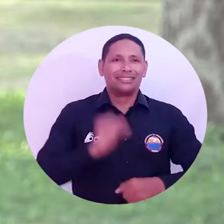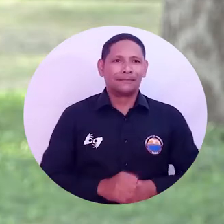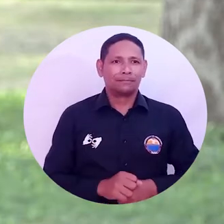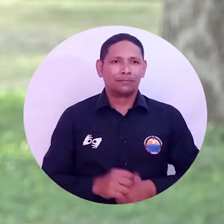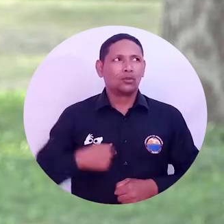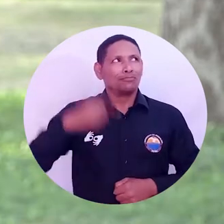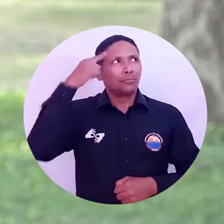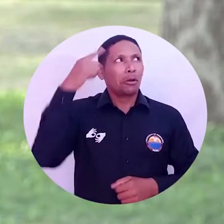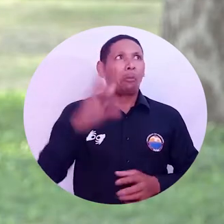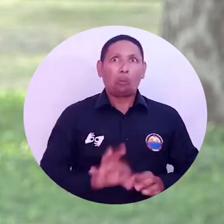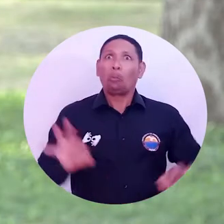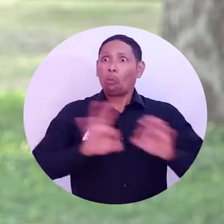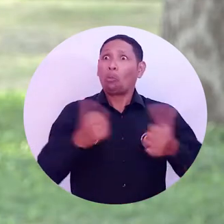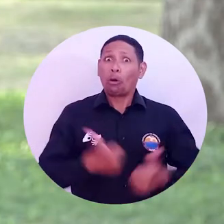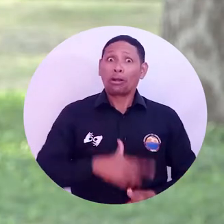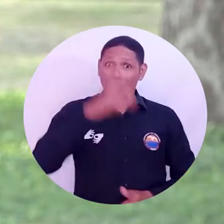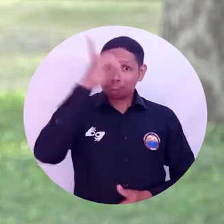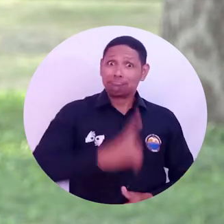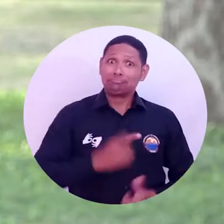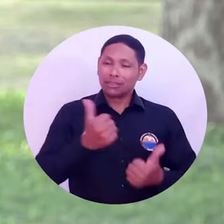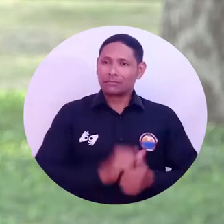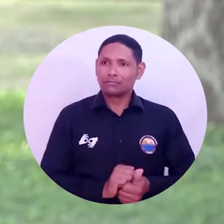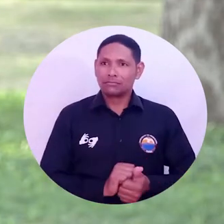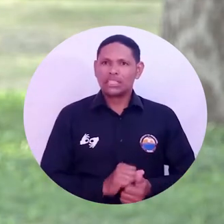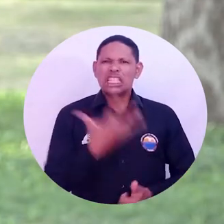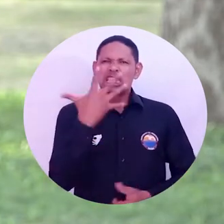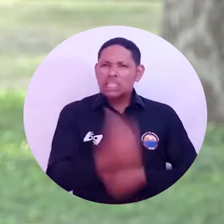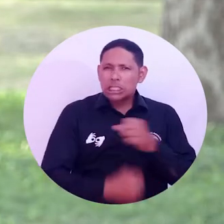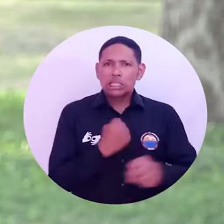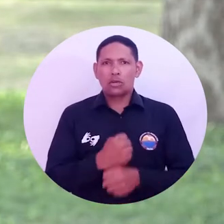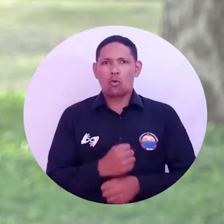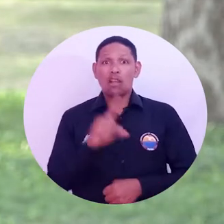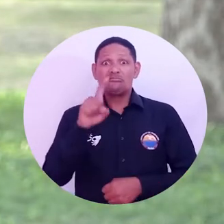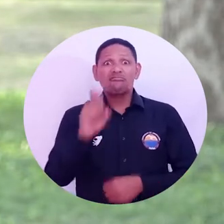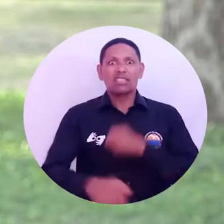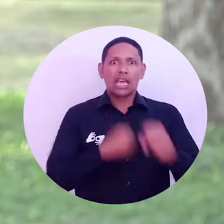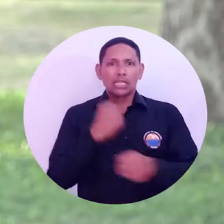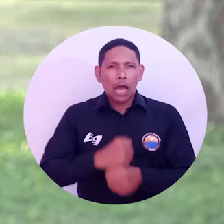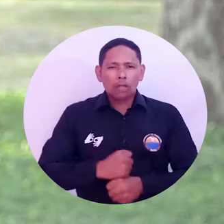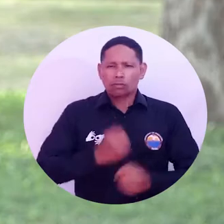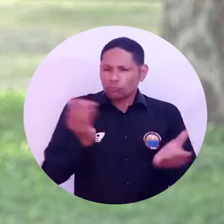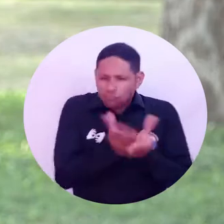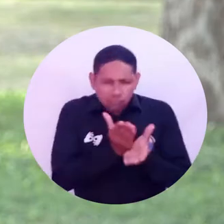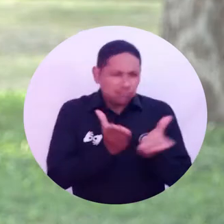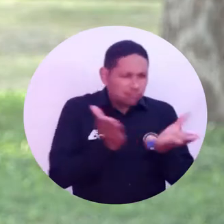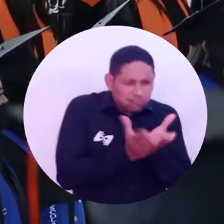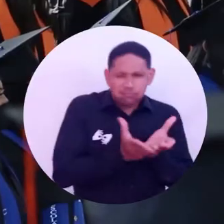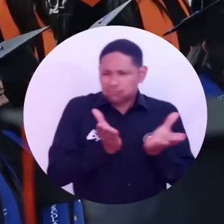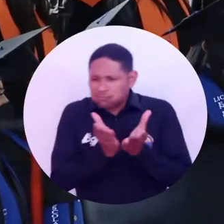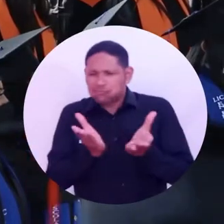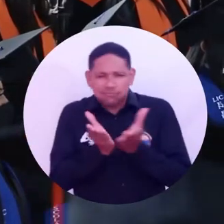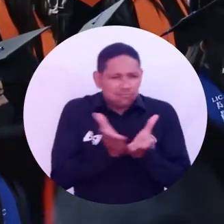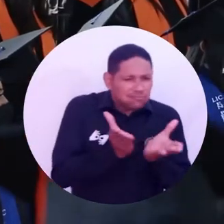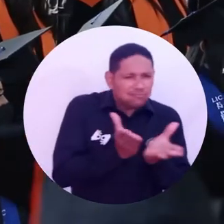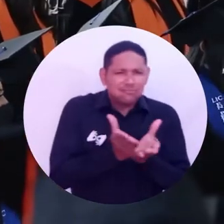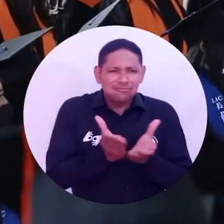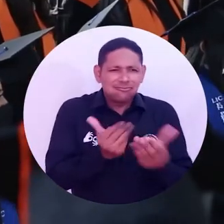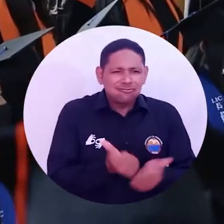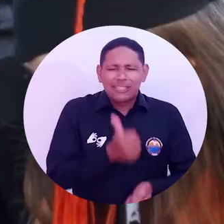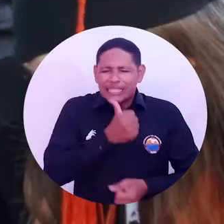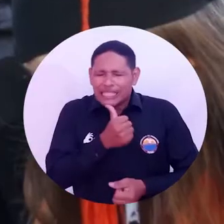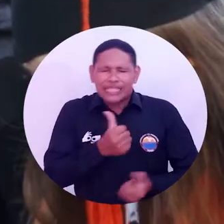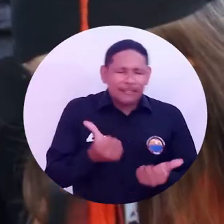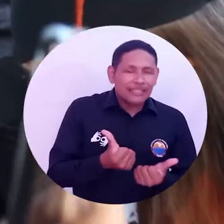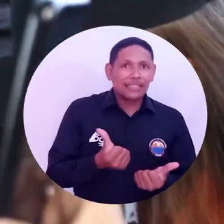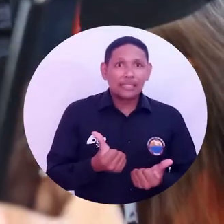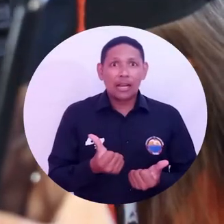muy buena decisión la cual tomaron porque son cinco o seis años, los años X que se tomen los profesionales que salen recién formados